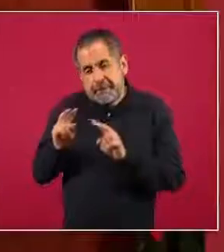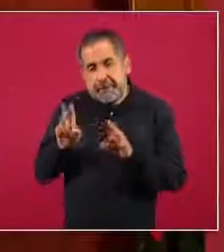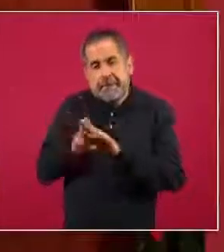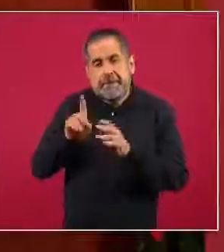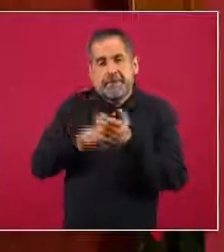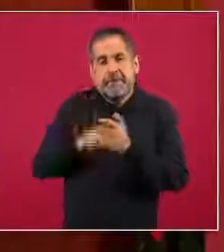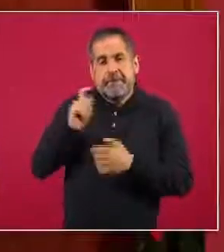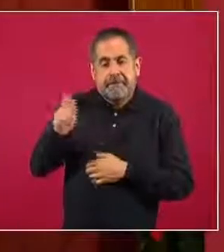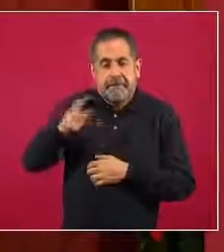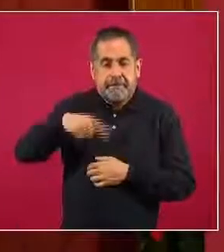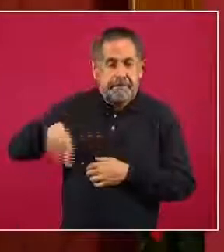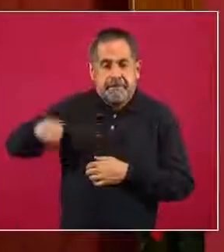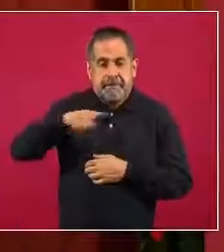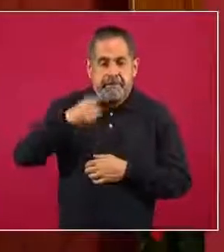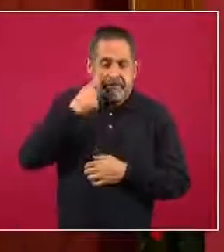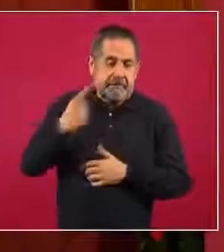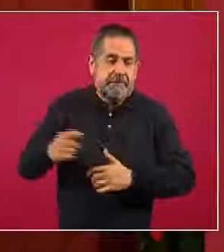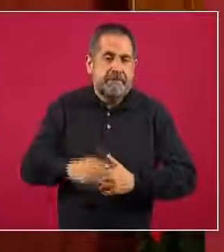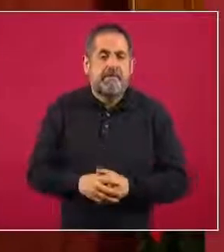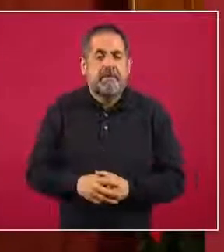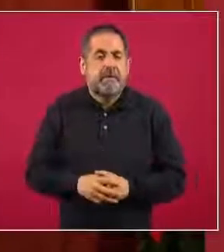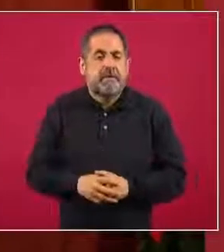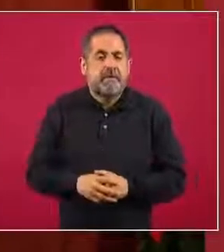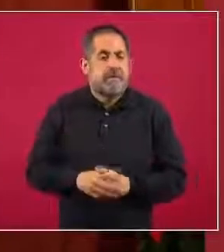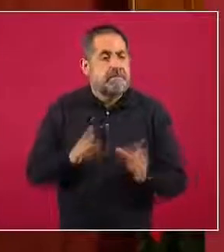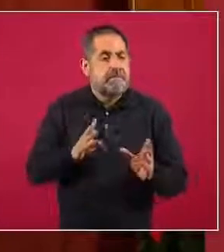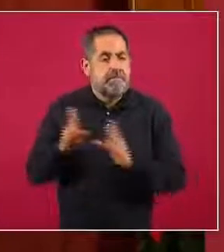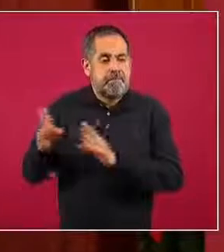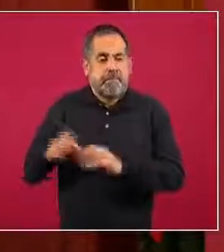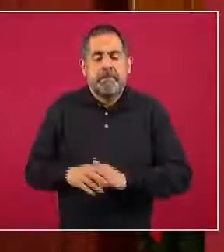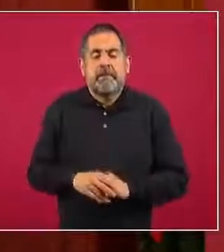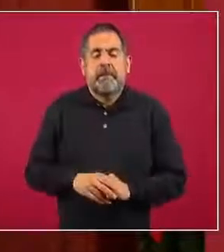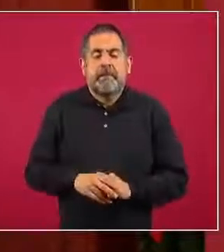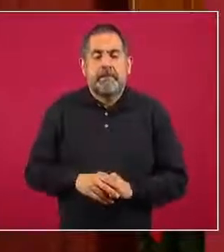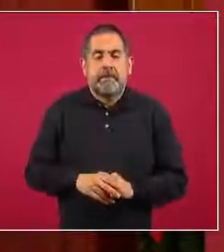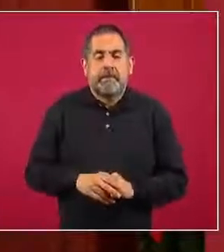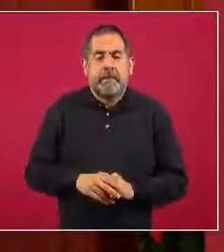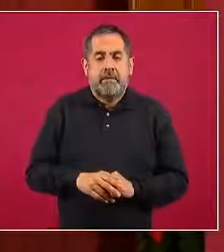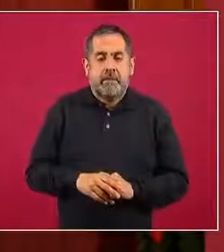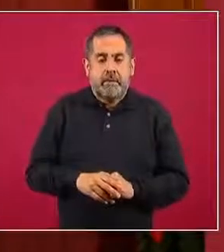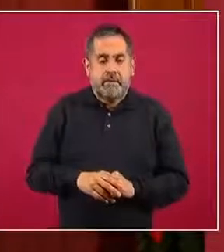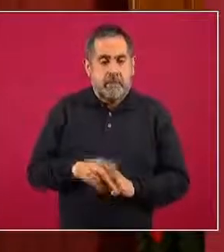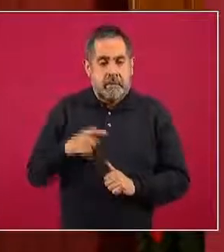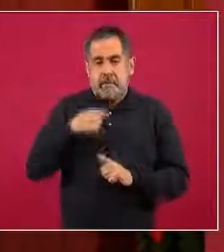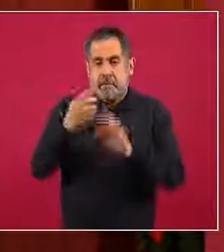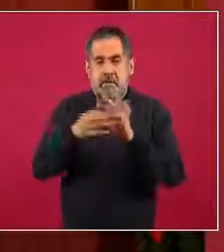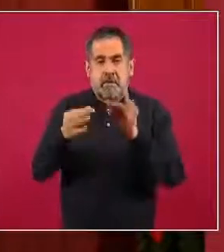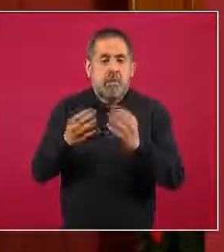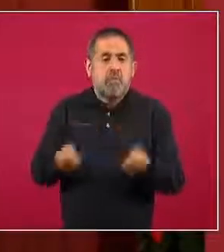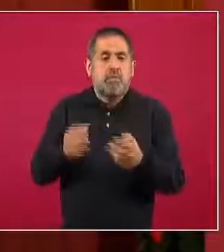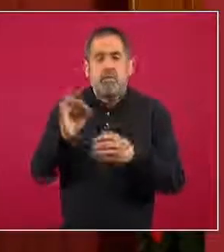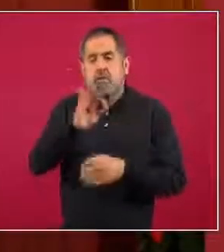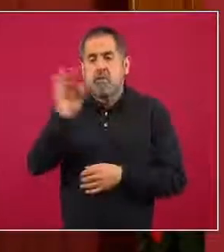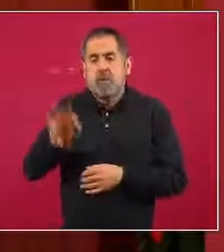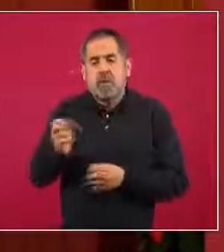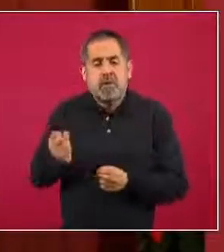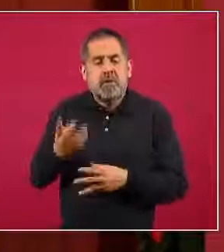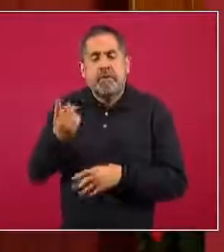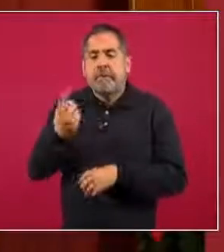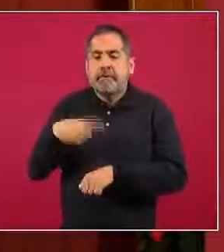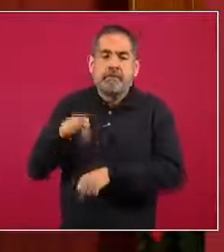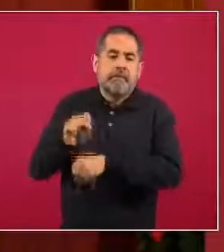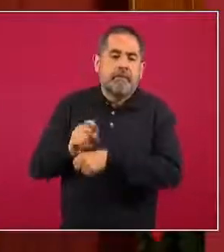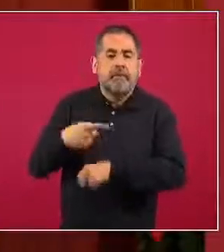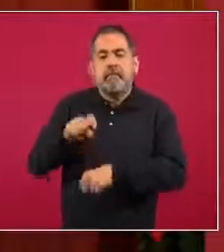representado en las curvas. Si vemos la siguiente diapositiva, vamos a ver este porcentaje de cambio semanal, pero